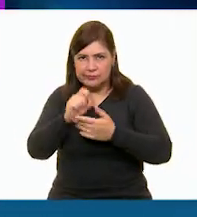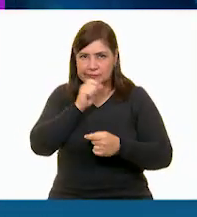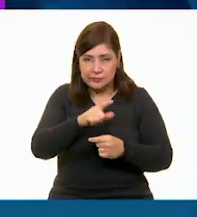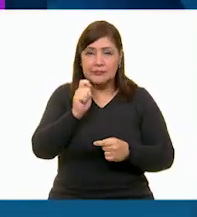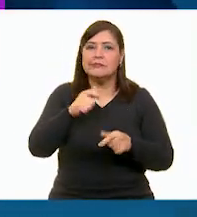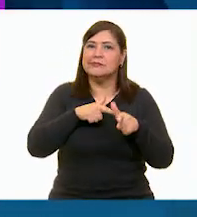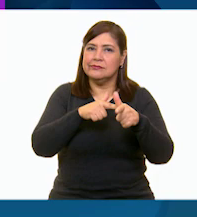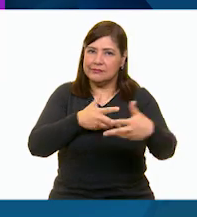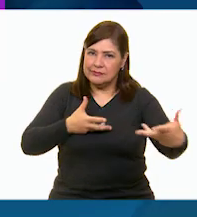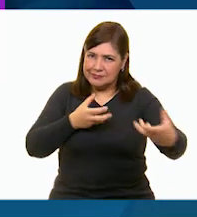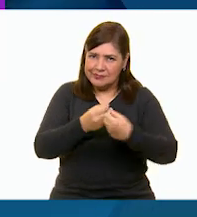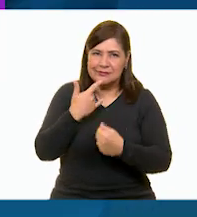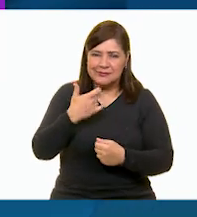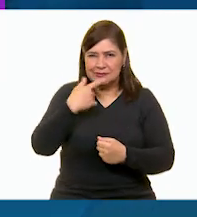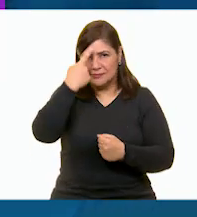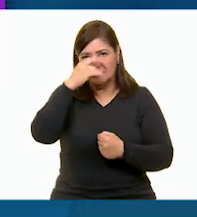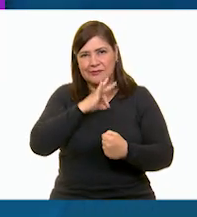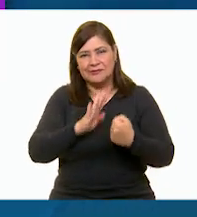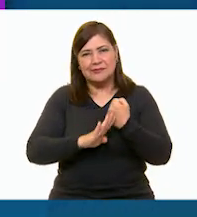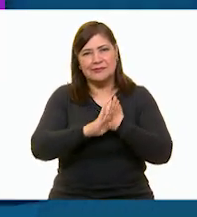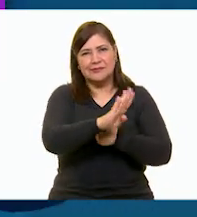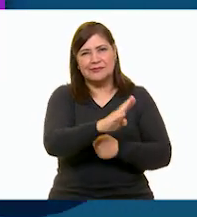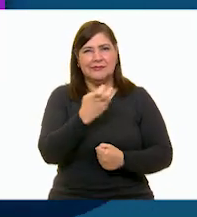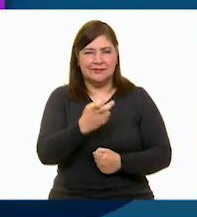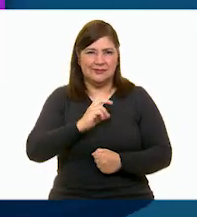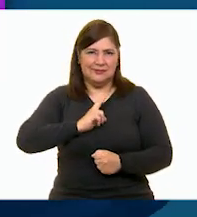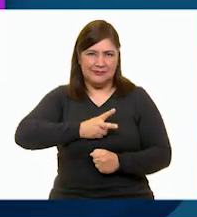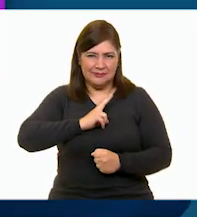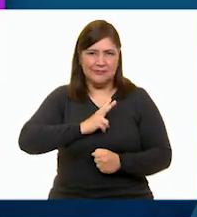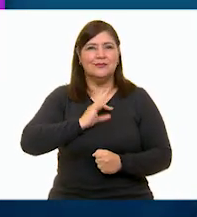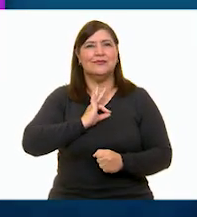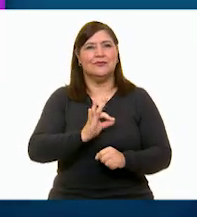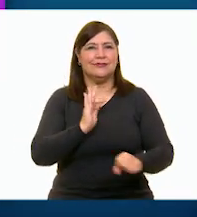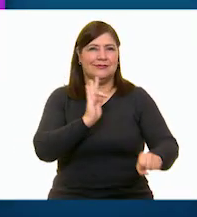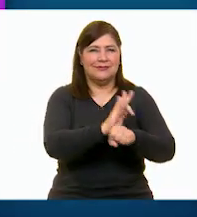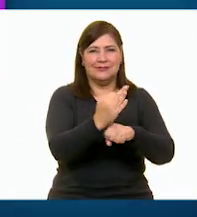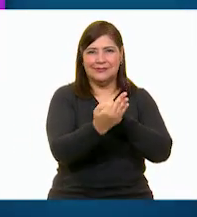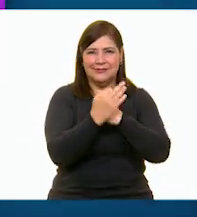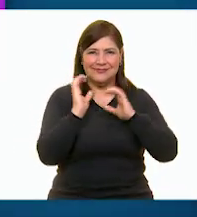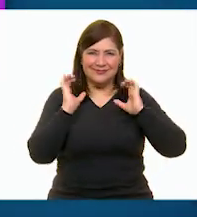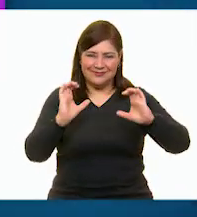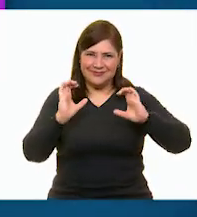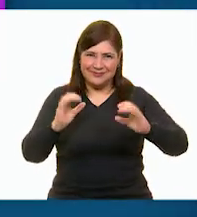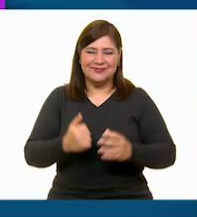Sigamos luchando juntos contra este virus cuidándonos los unos a los otros.